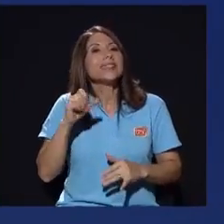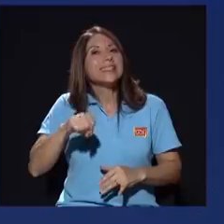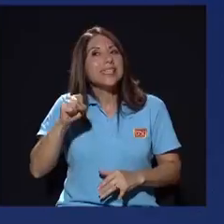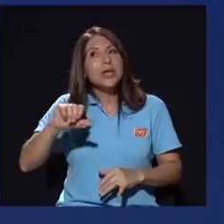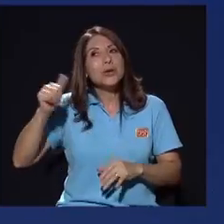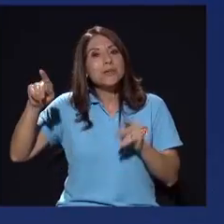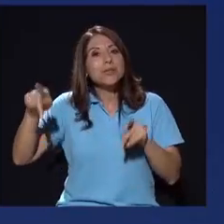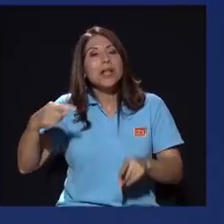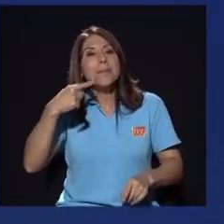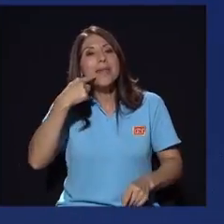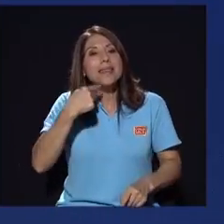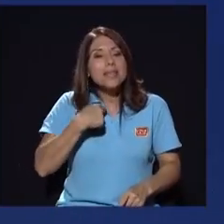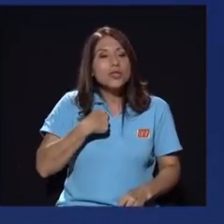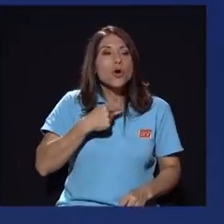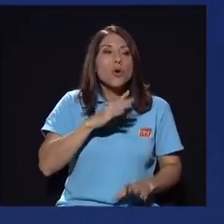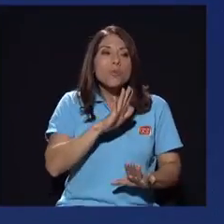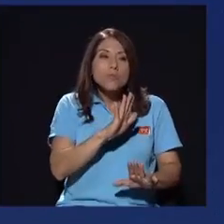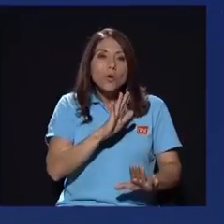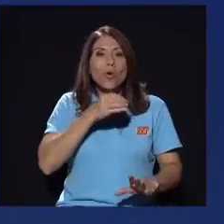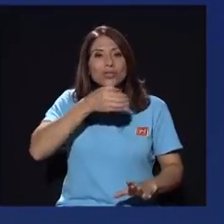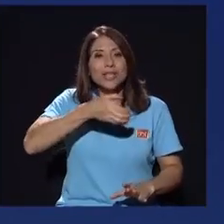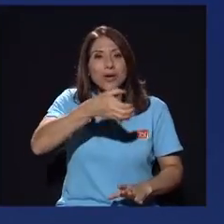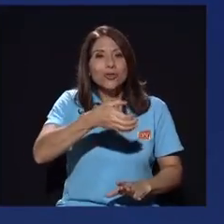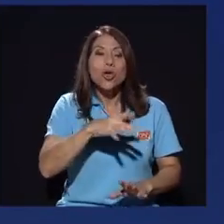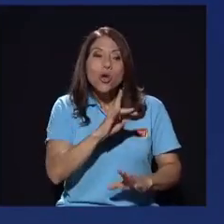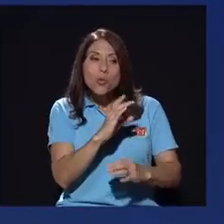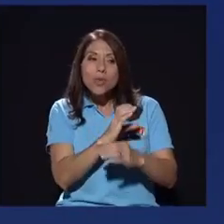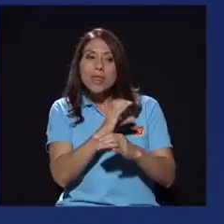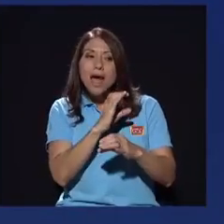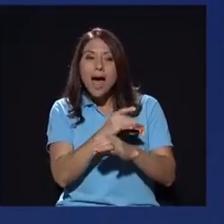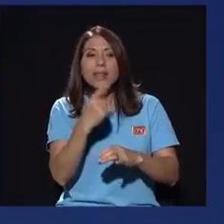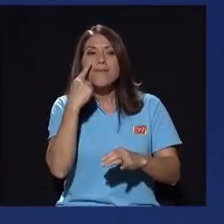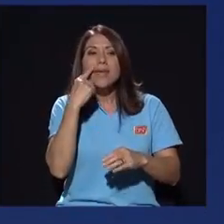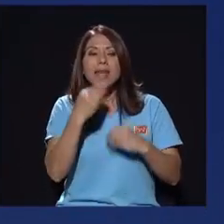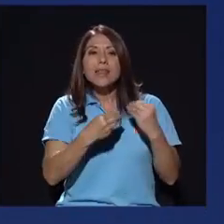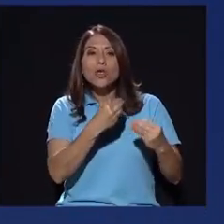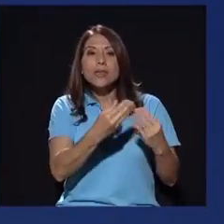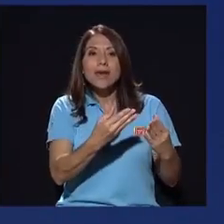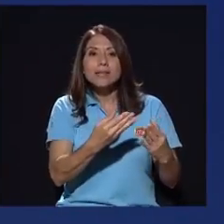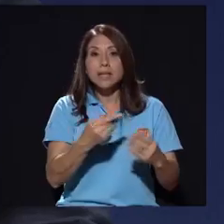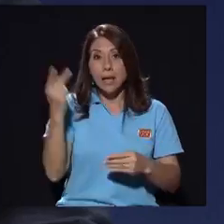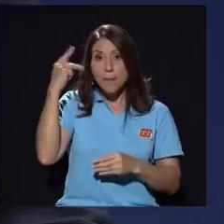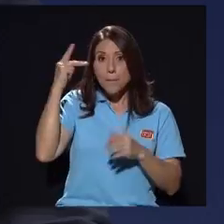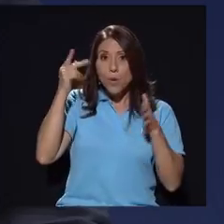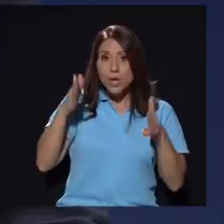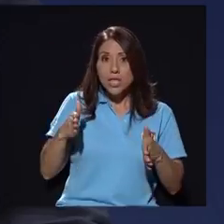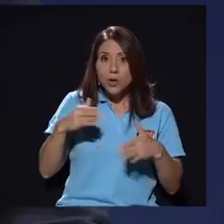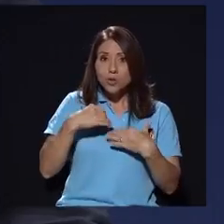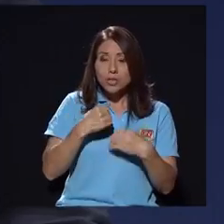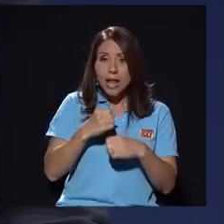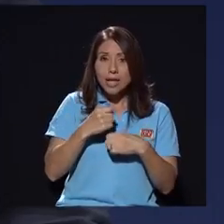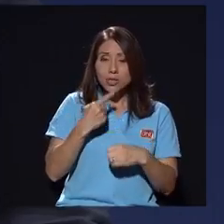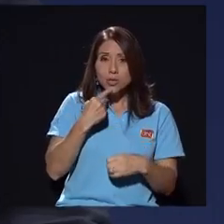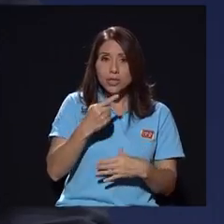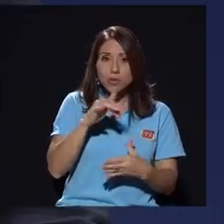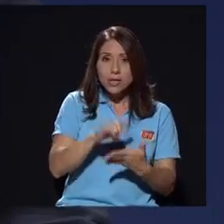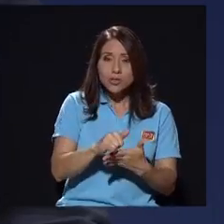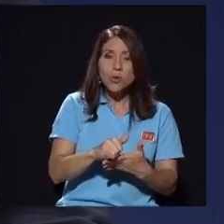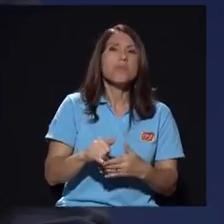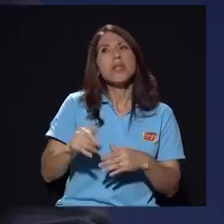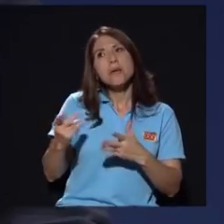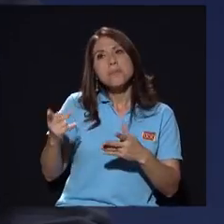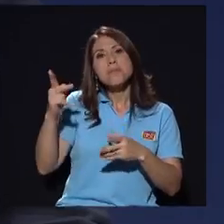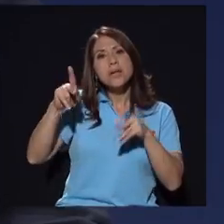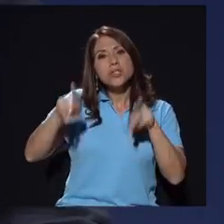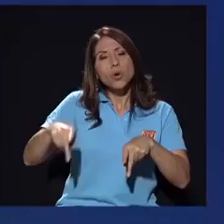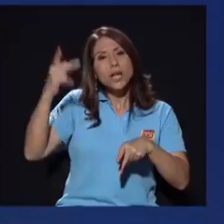fíjate por dónde vas que yo los tomo como de buena intención sin embargo políticos personas políticos y del